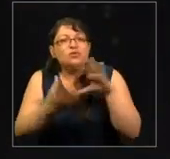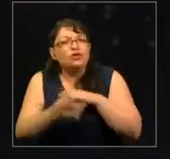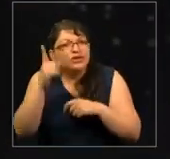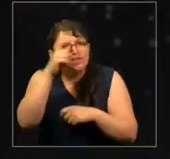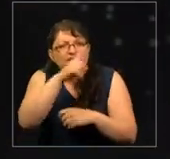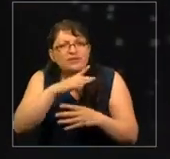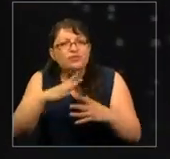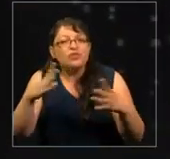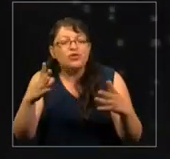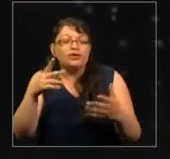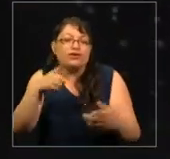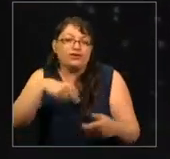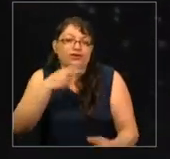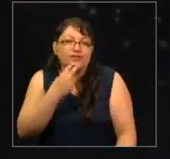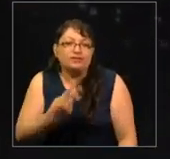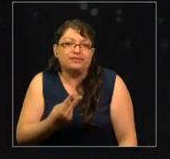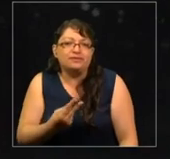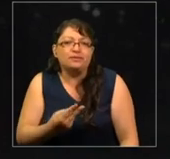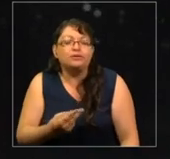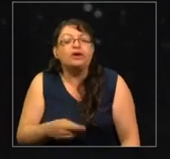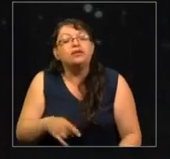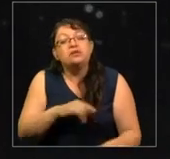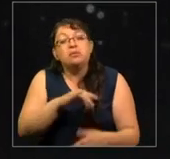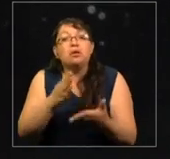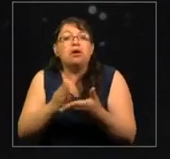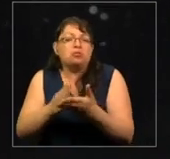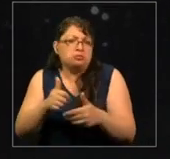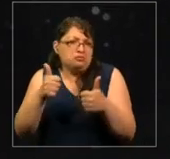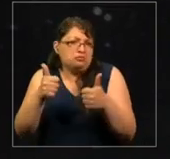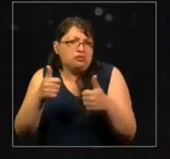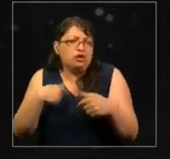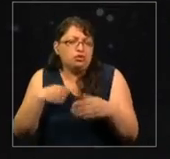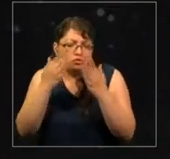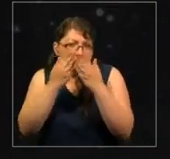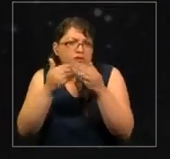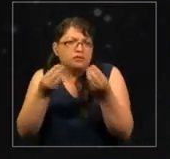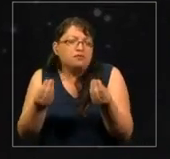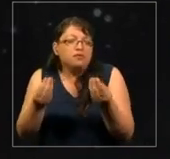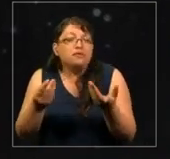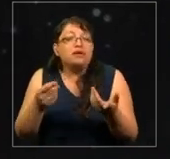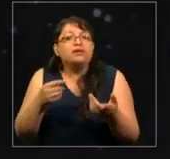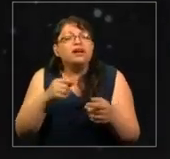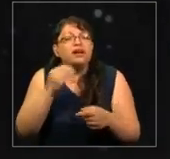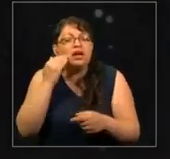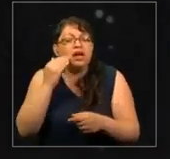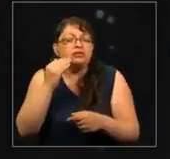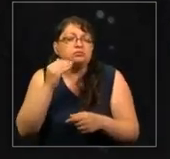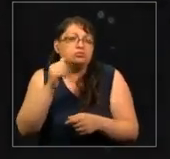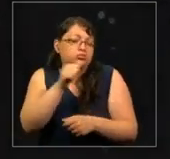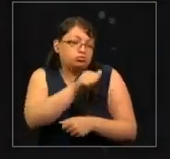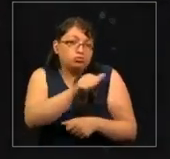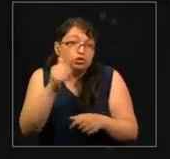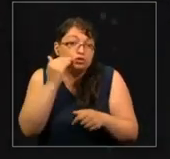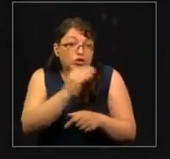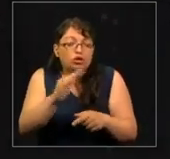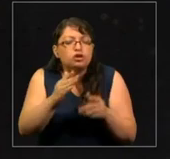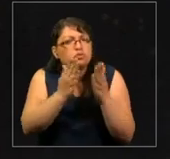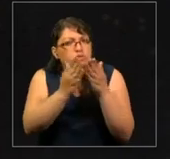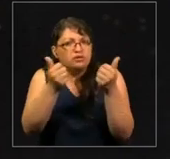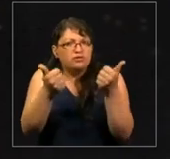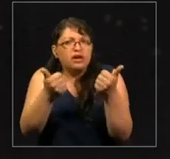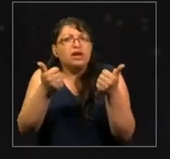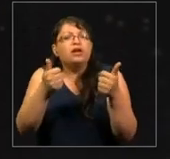complejo que vivimos. Me iba bien en el colegio, era una buena estudiante y como casi todos los niños nigerianos que son buenos alumnos,